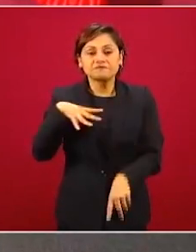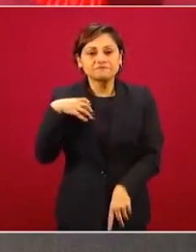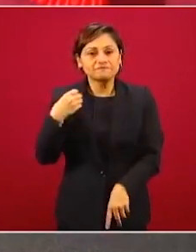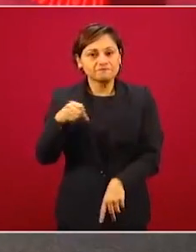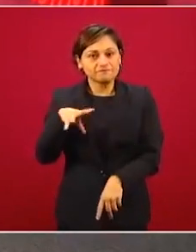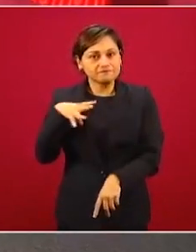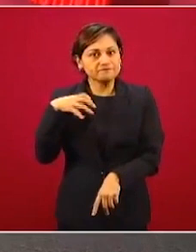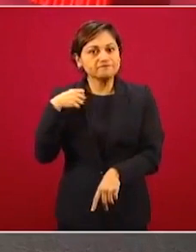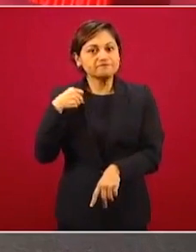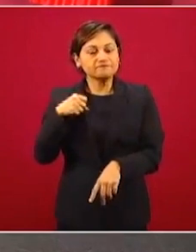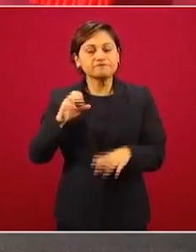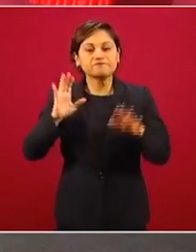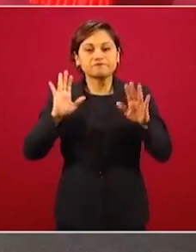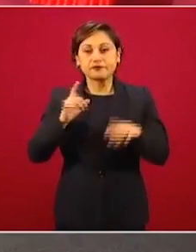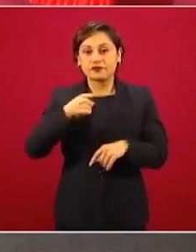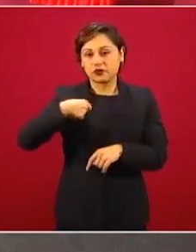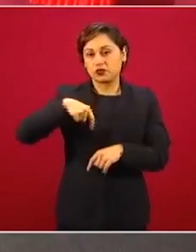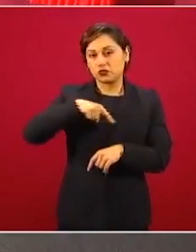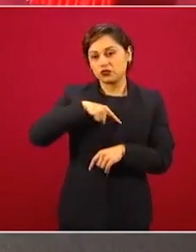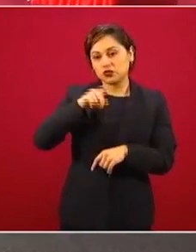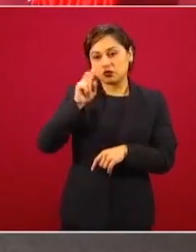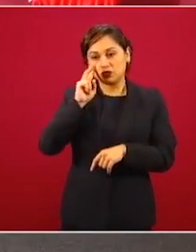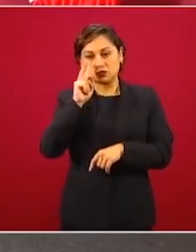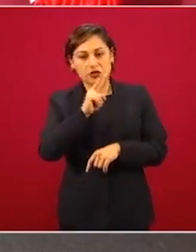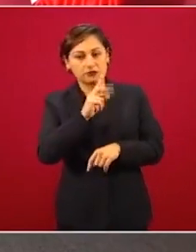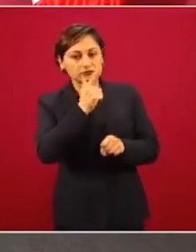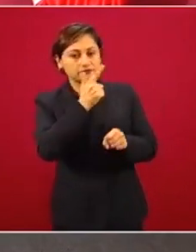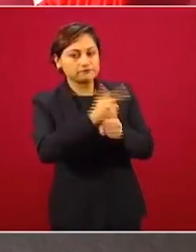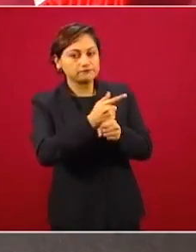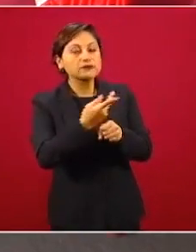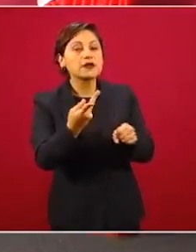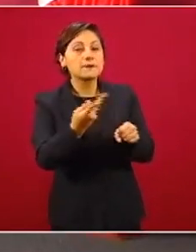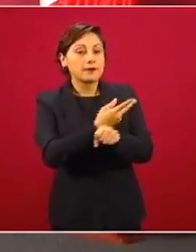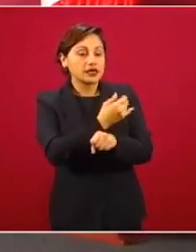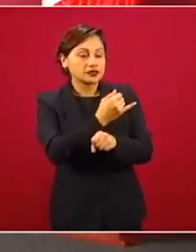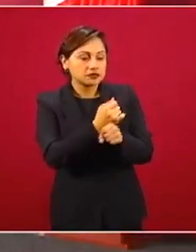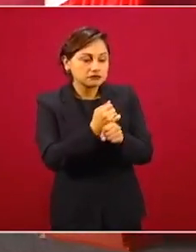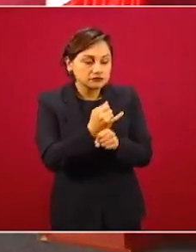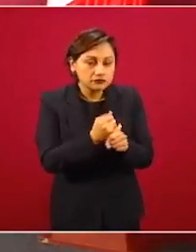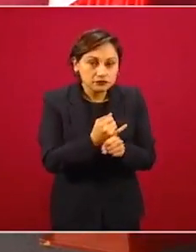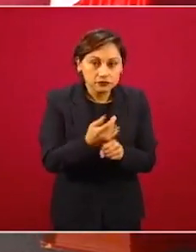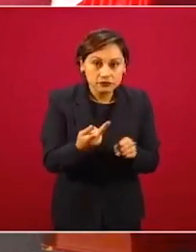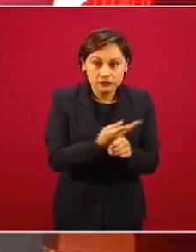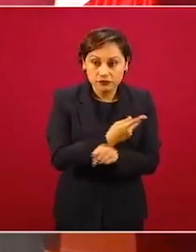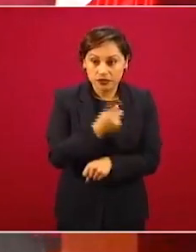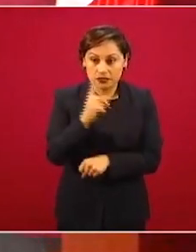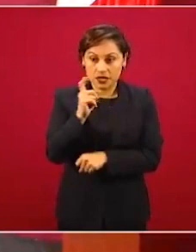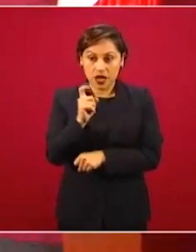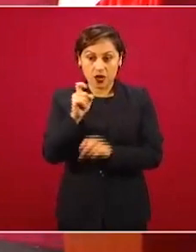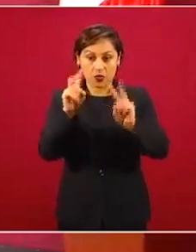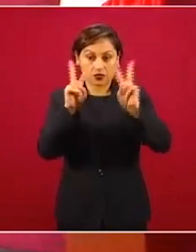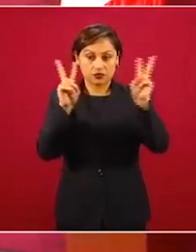Vamos a ver cómo está lo del abasto del agua. Nosotros estamos